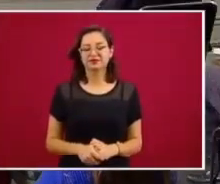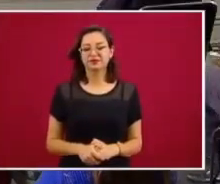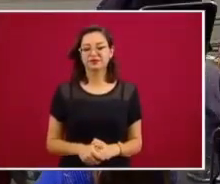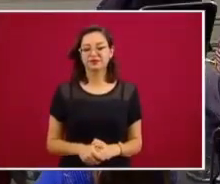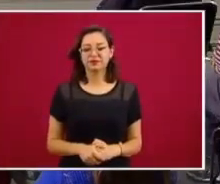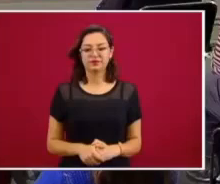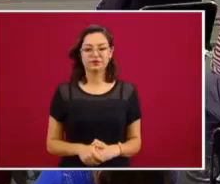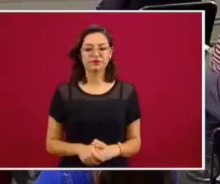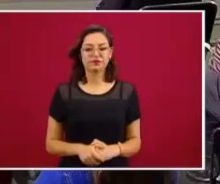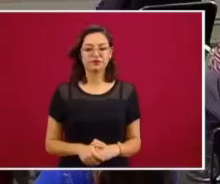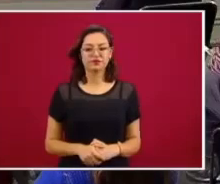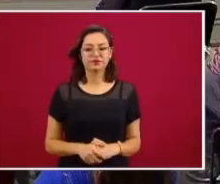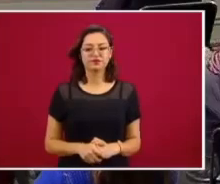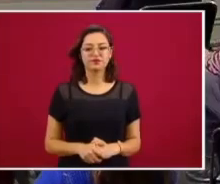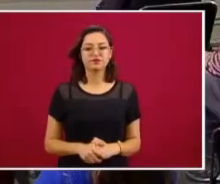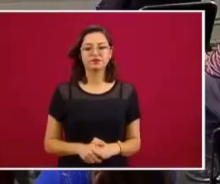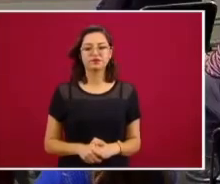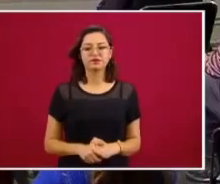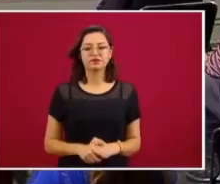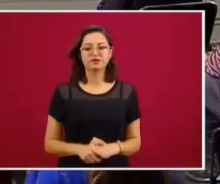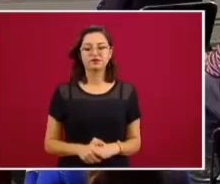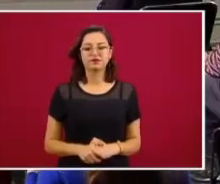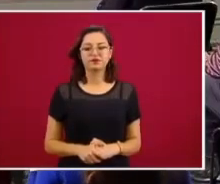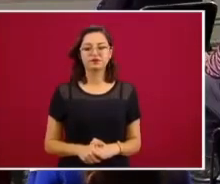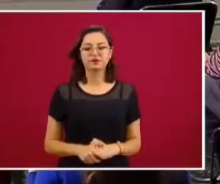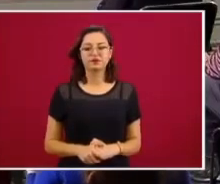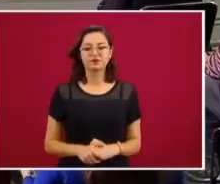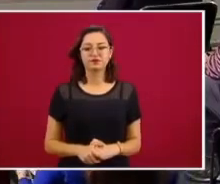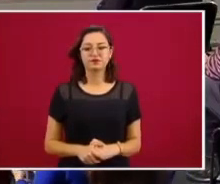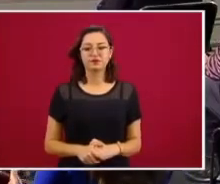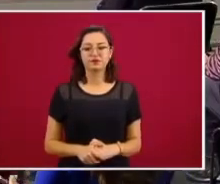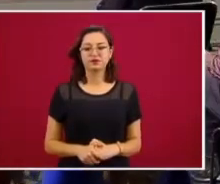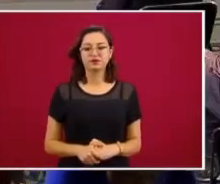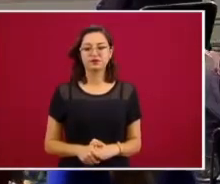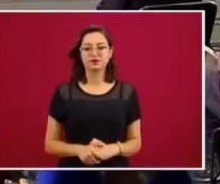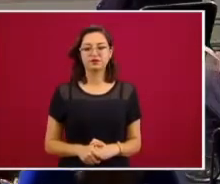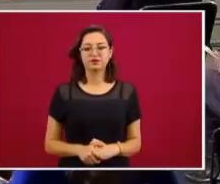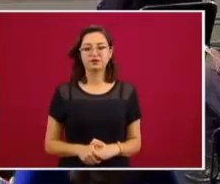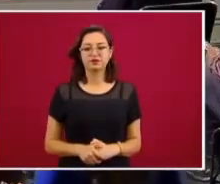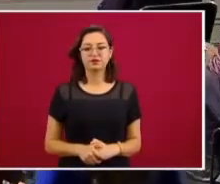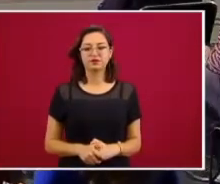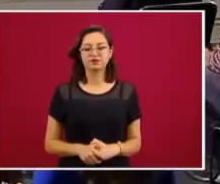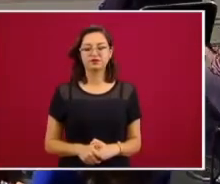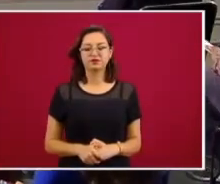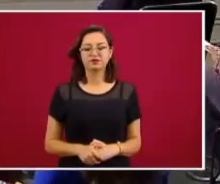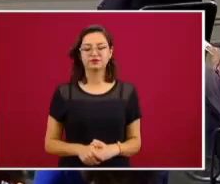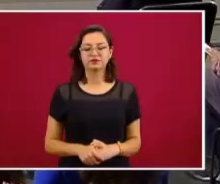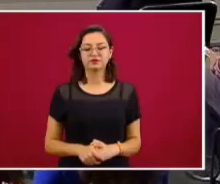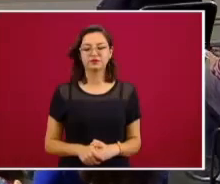Vamos el día de hoy a tener una